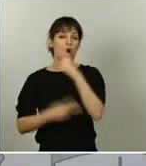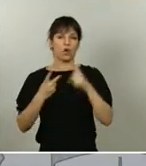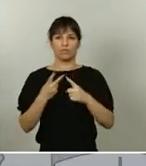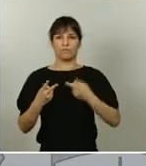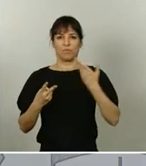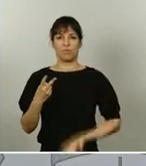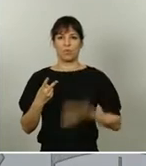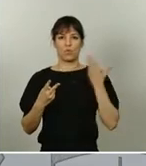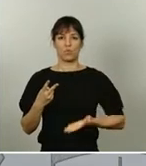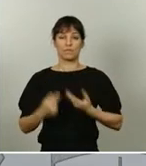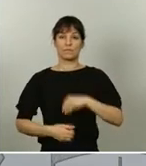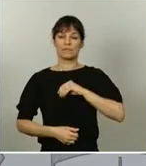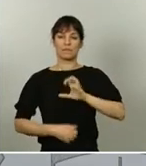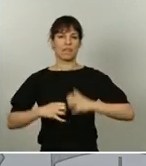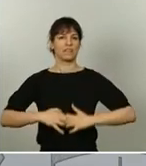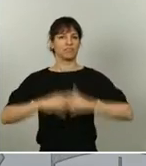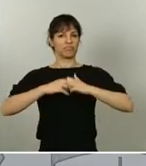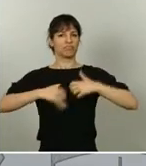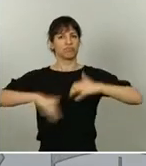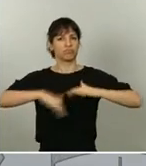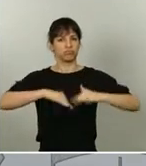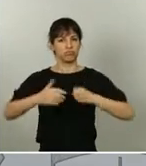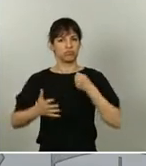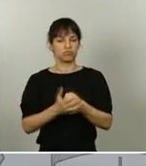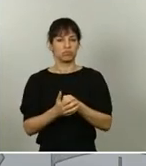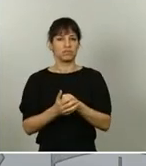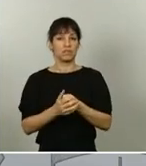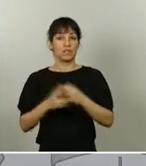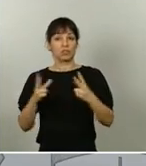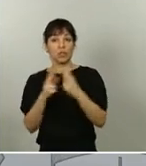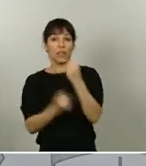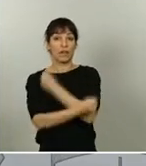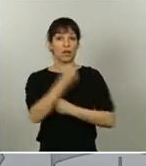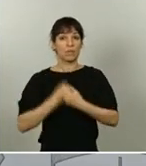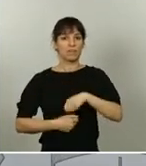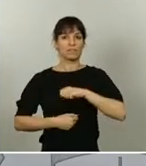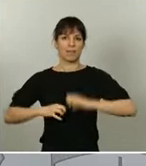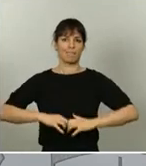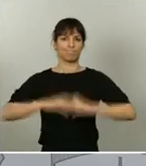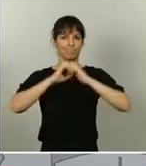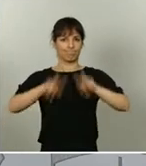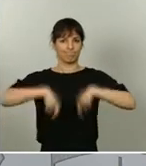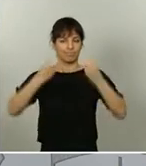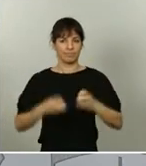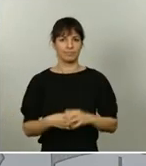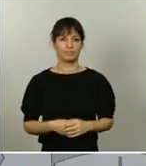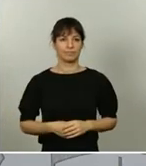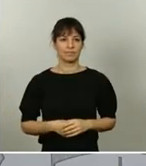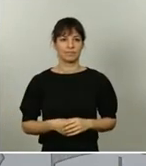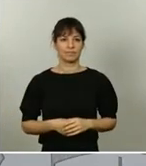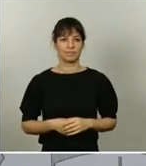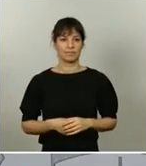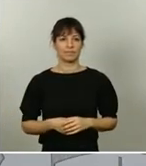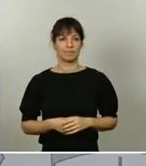rendimiento y la reconstrucción y recuperación social y económica de nuestro país. Precisamente de ello quiero hablarles hoy para centrarme